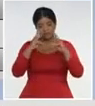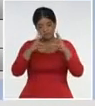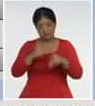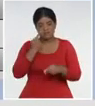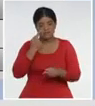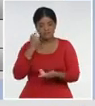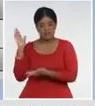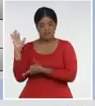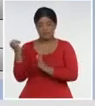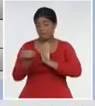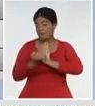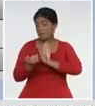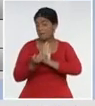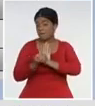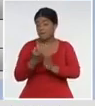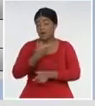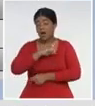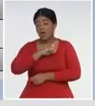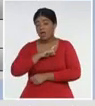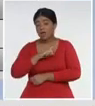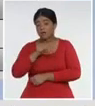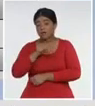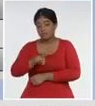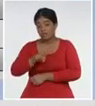confirmar ayer, más de 113,000,